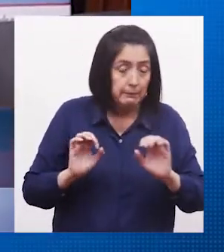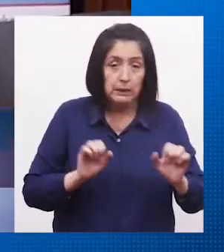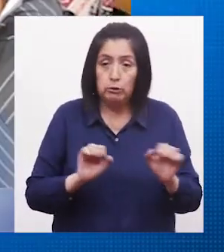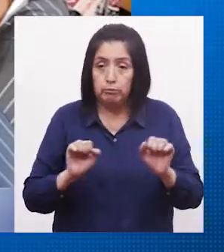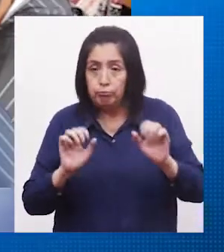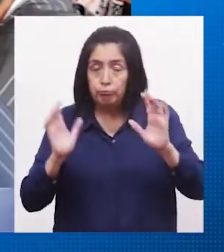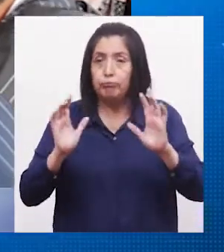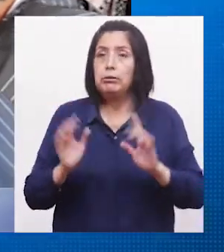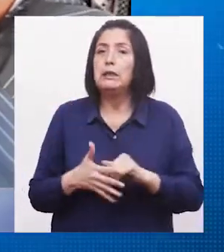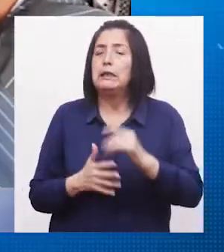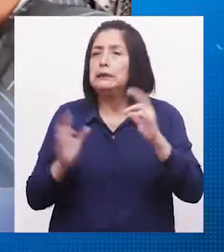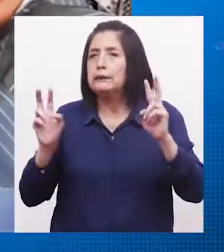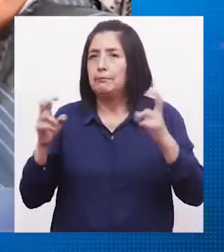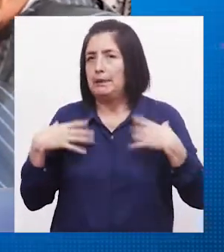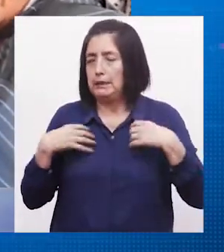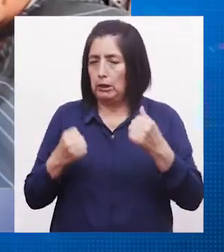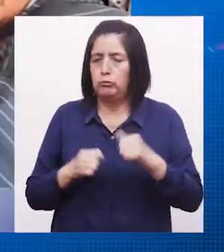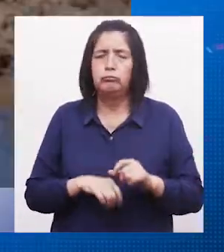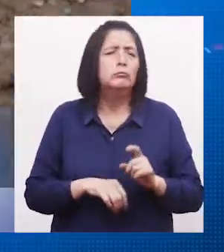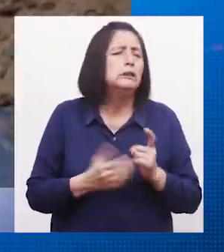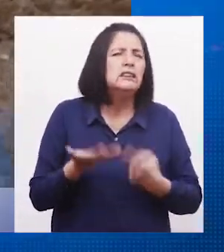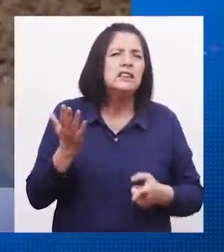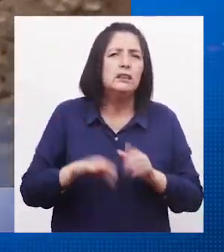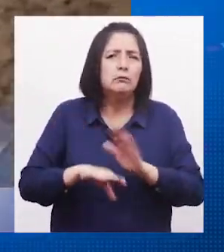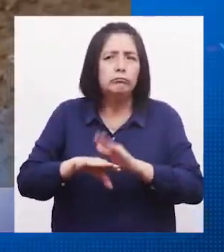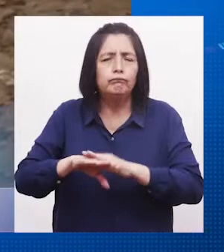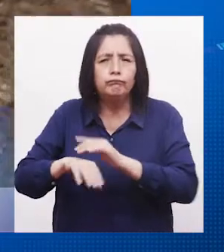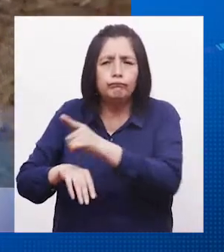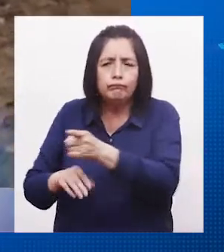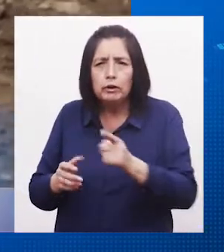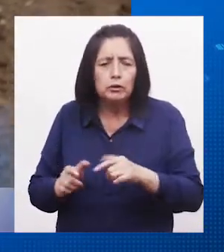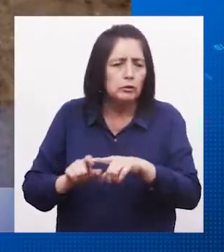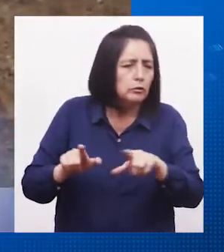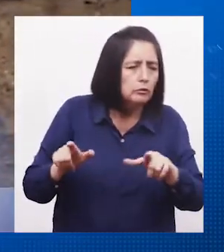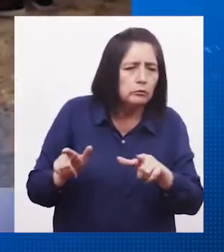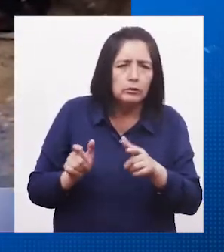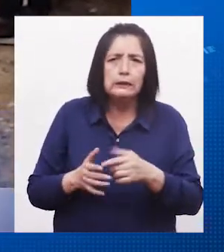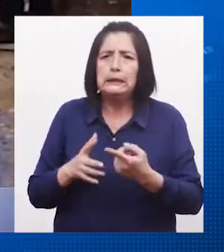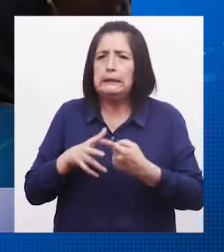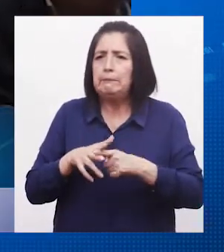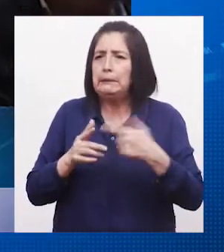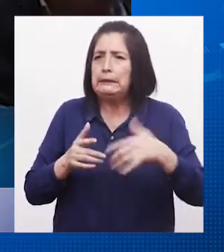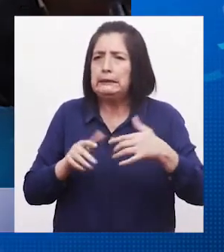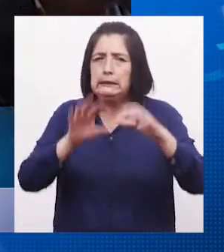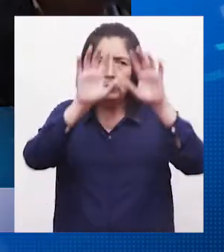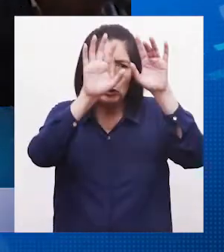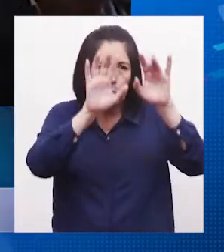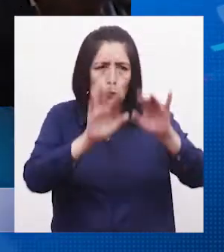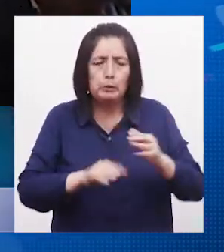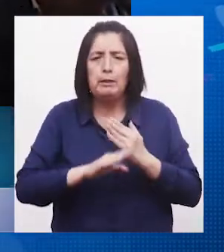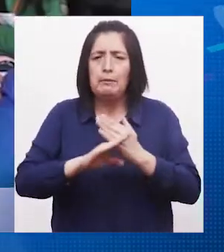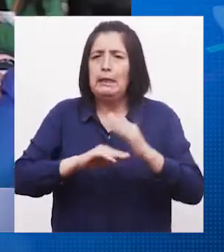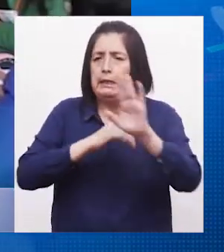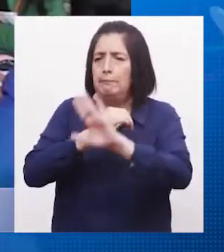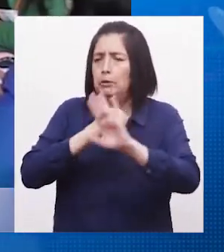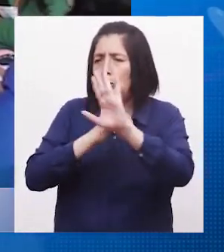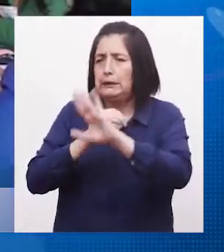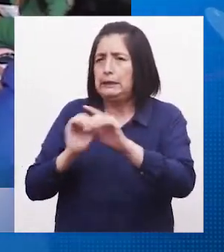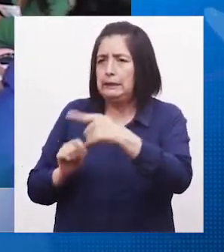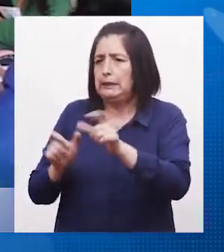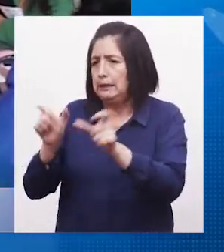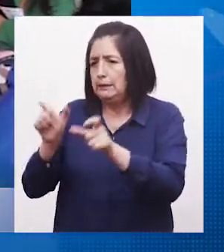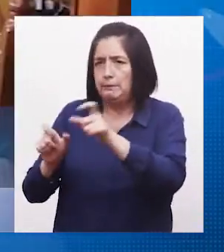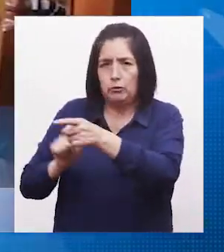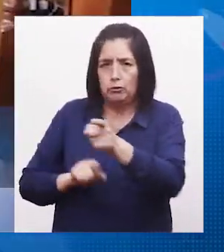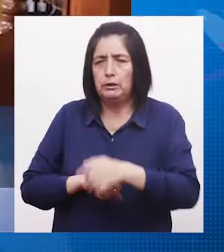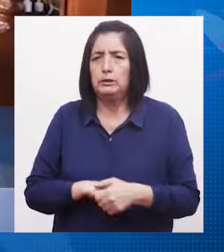Defensa Nacional en Salud Realiza acciones de prevención de desastres Por inicio de temporada de lluvias Con el fin de proteger y salvaguardar a la